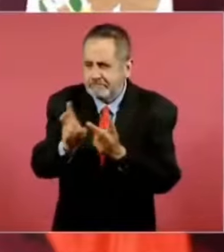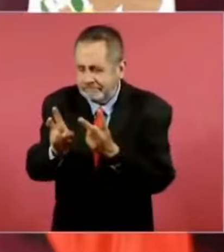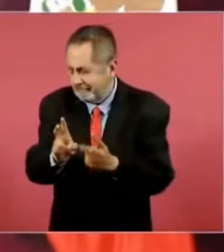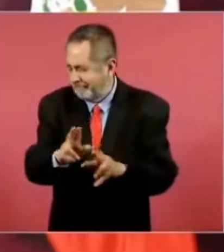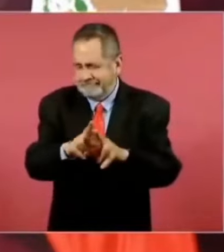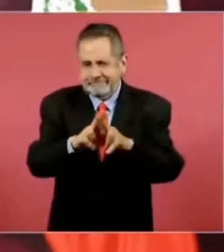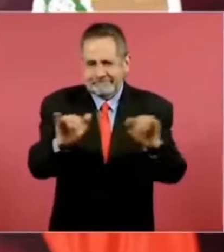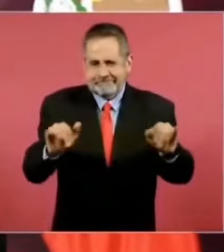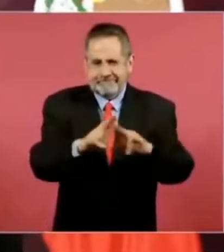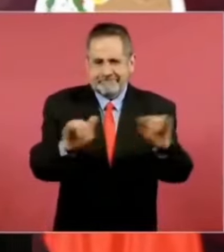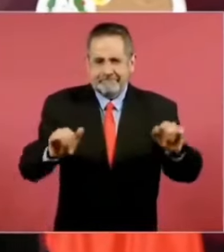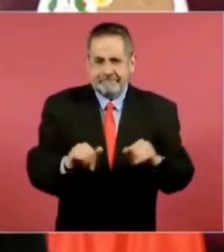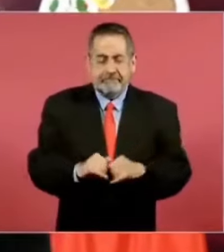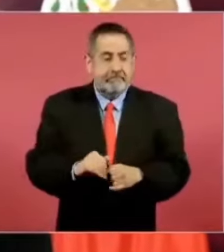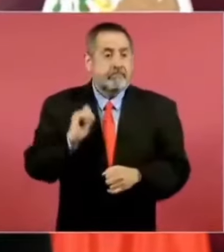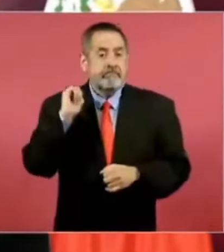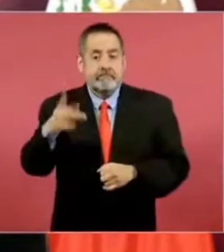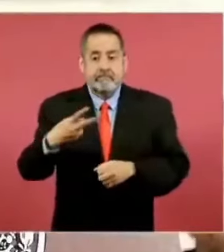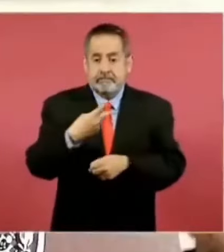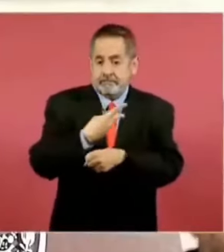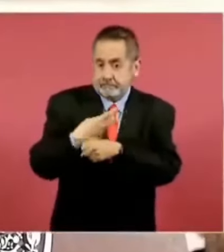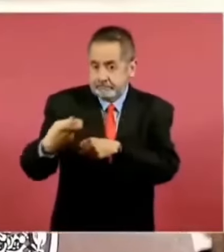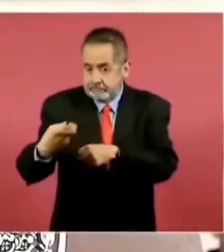voy a aceptar ninguna invitación